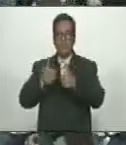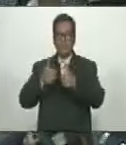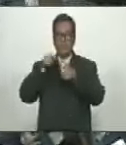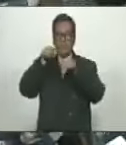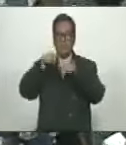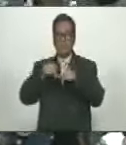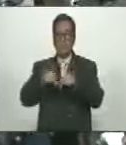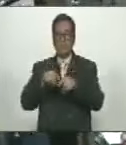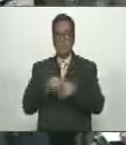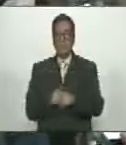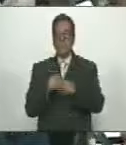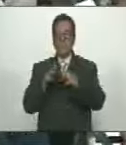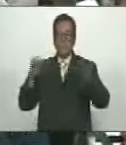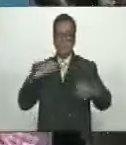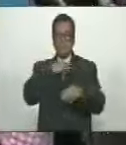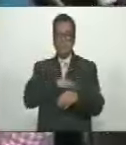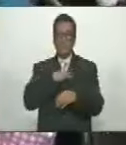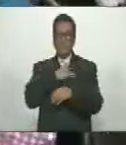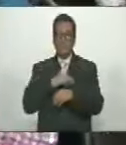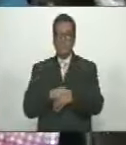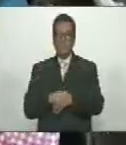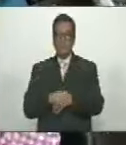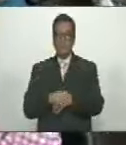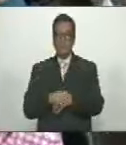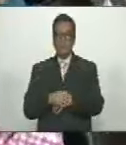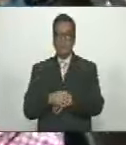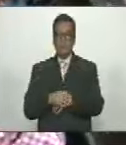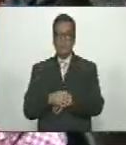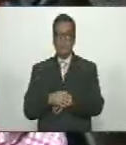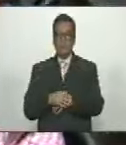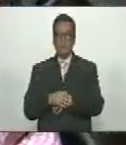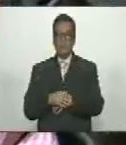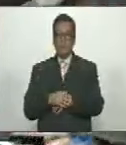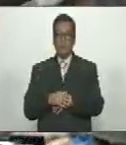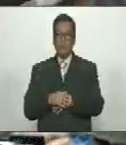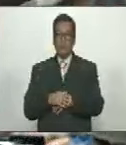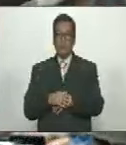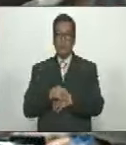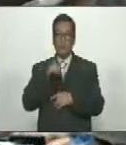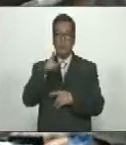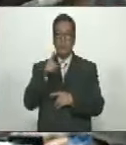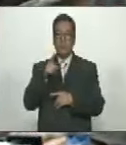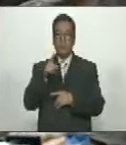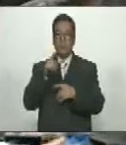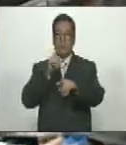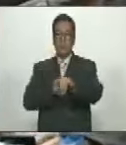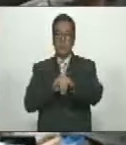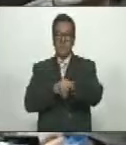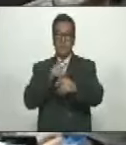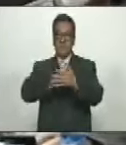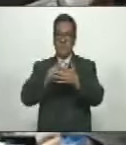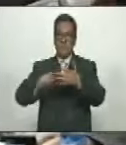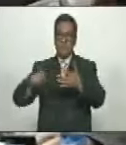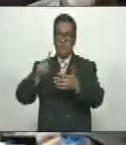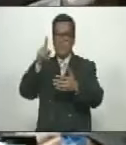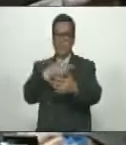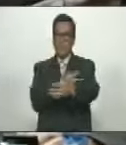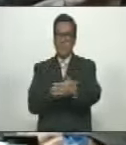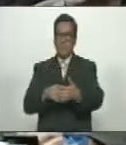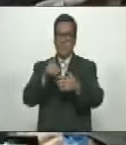Vigencia De Esa Gran Misión Que Perminció En Un Primer Momento El Registro De Más De 1